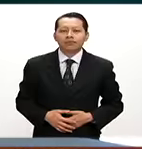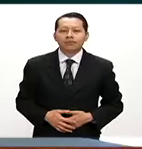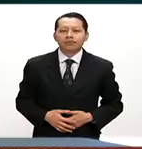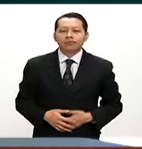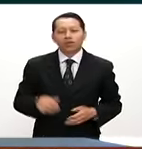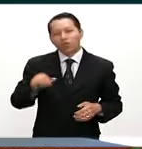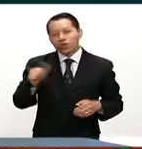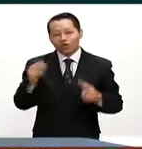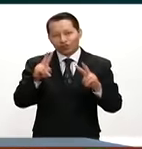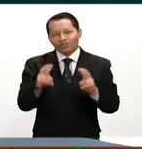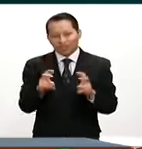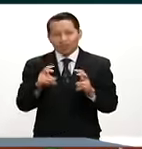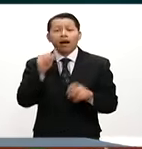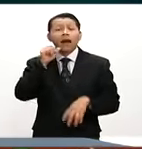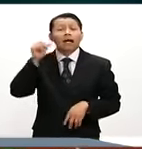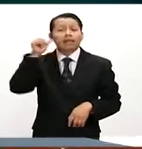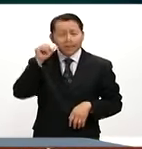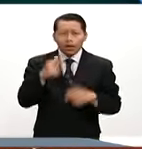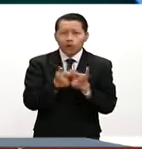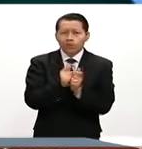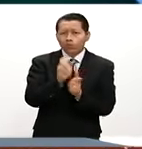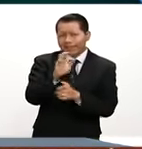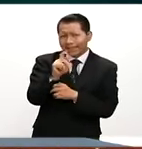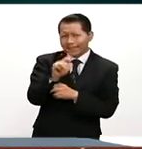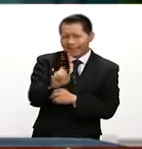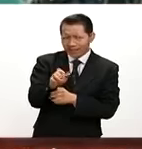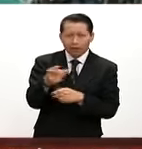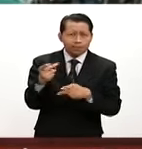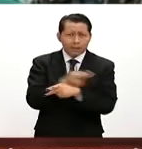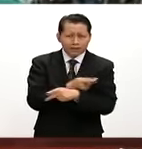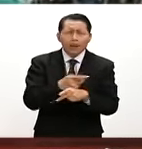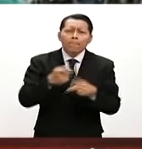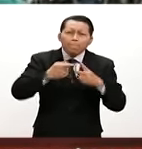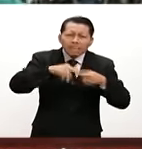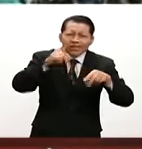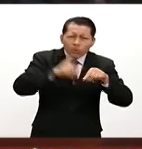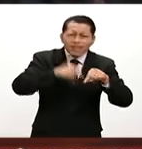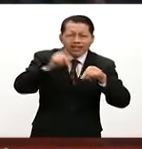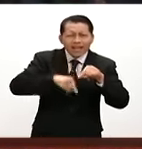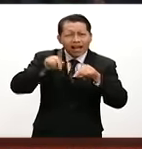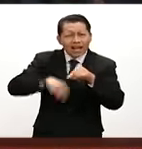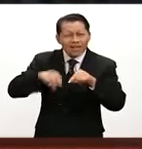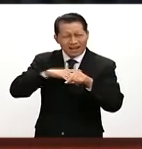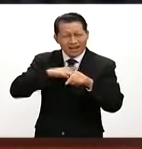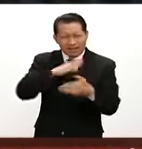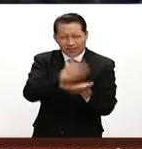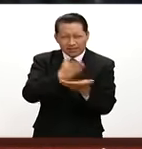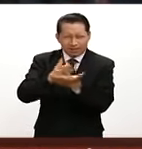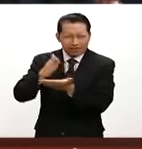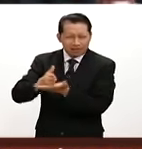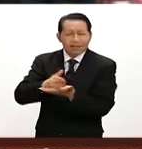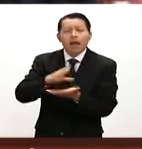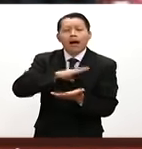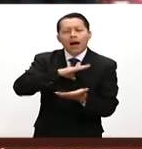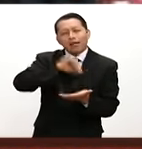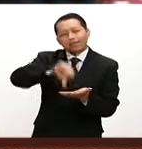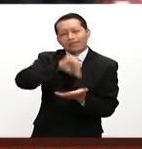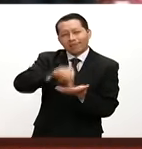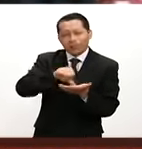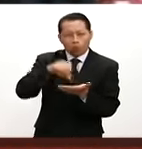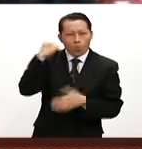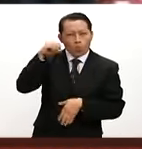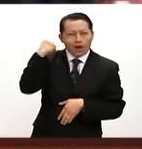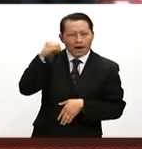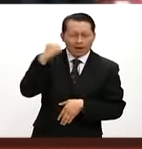En otros temas, ayer integrantes de la CENTE comenzaron a desmontar su plantón en el centro de la ciudad de Oaxaca. De acuerdo con la coordinadora,